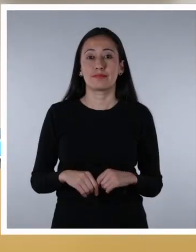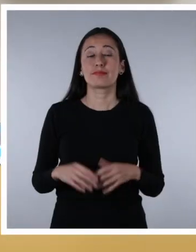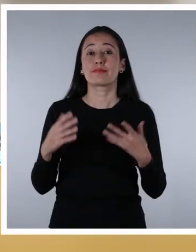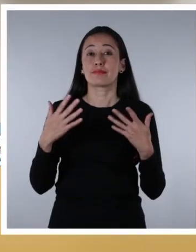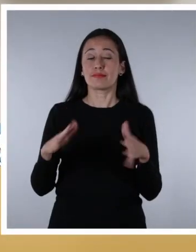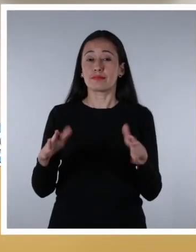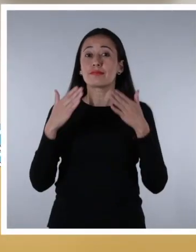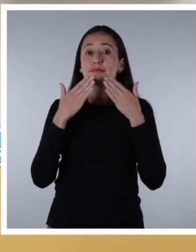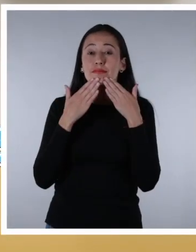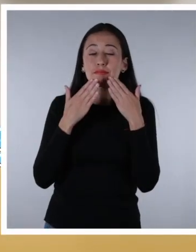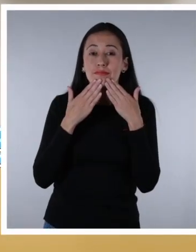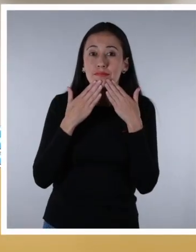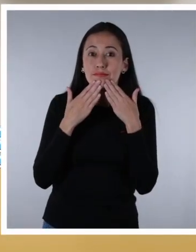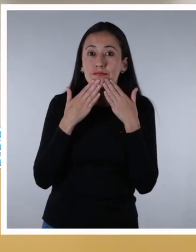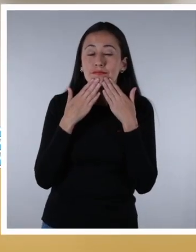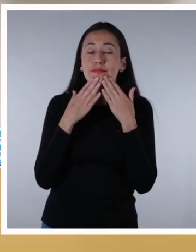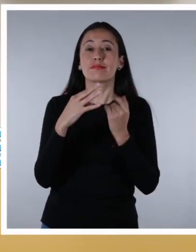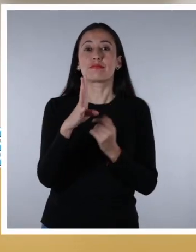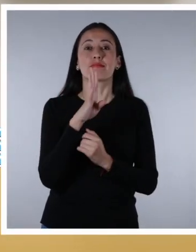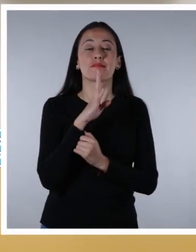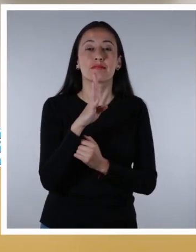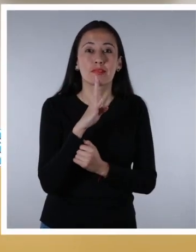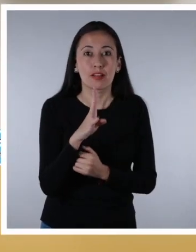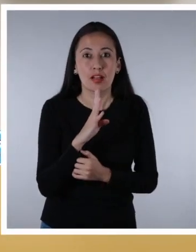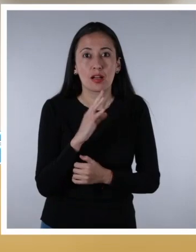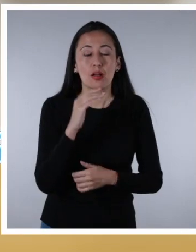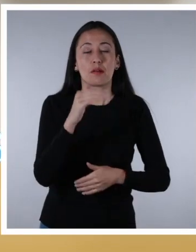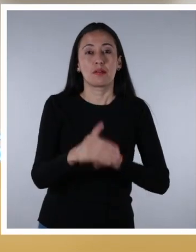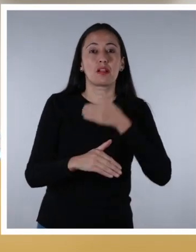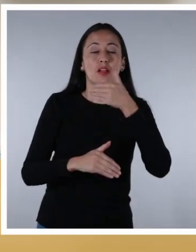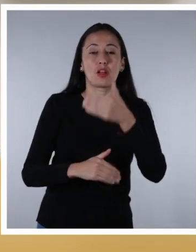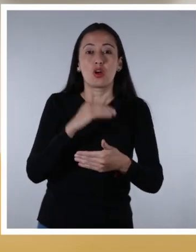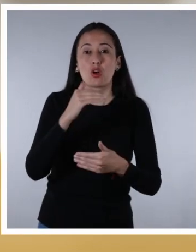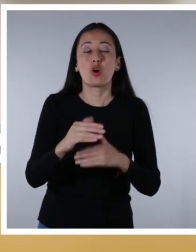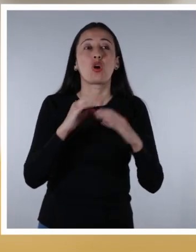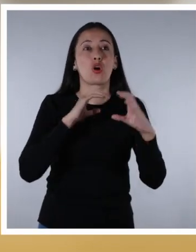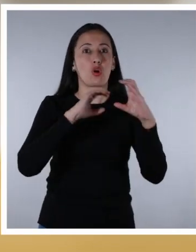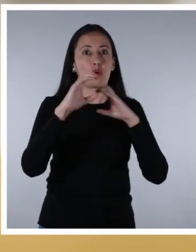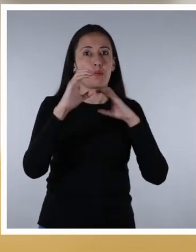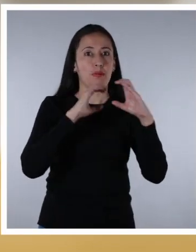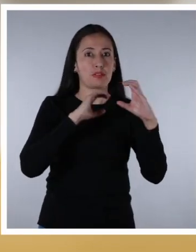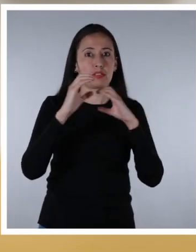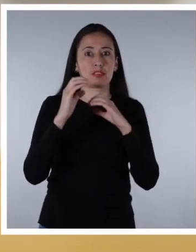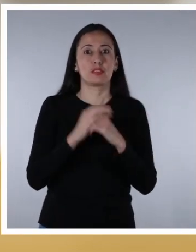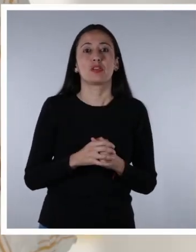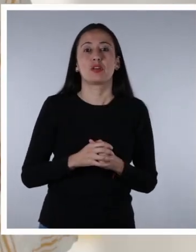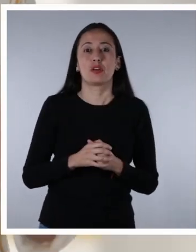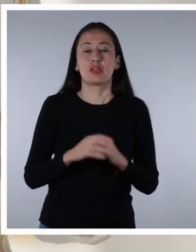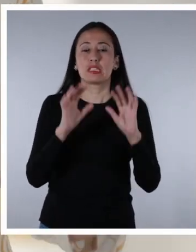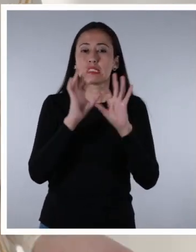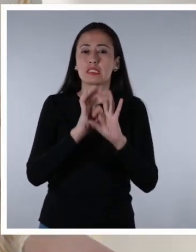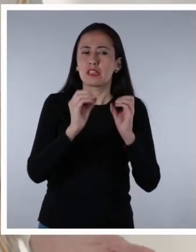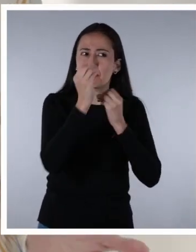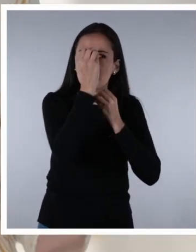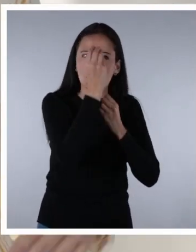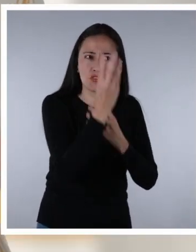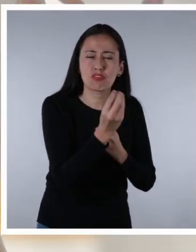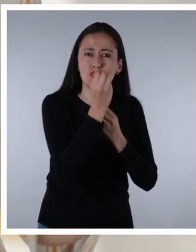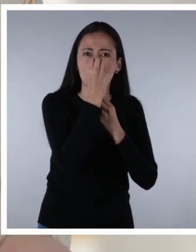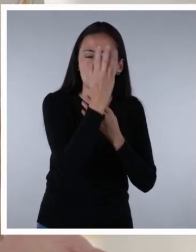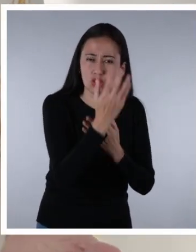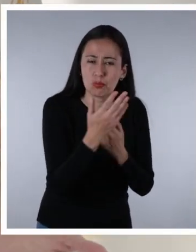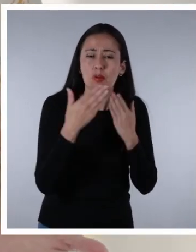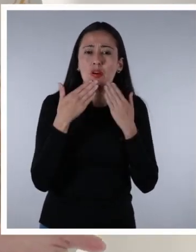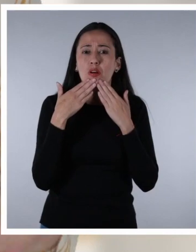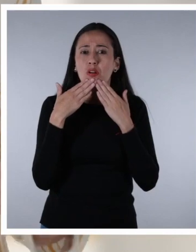Hablar del consumo de drogas y alcohol debe ser un tema de conversación común con nuestras hijas e hijos. Informarles sobre